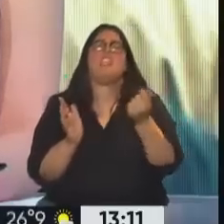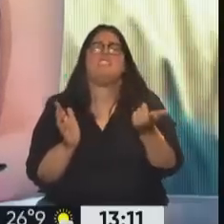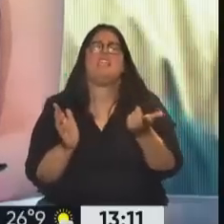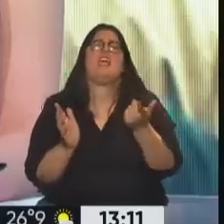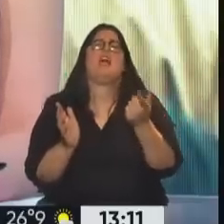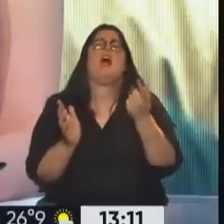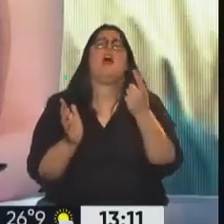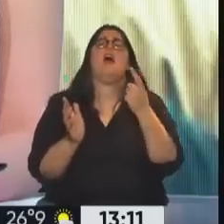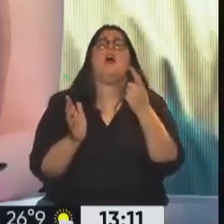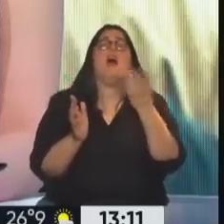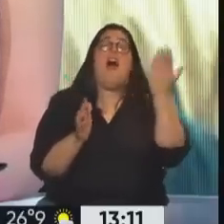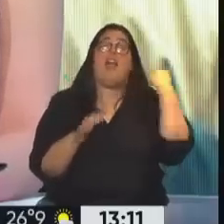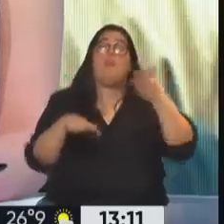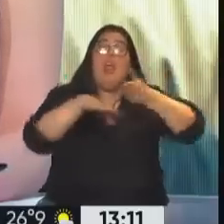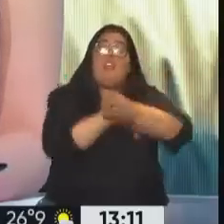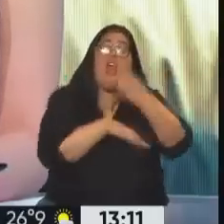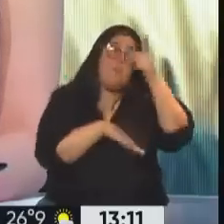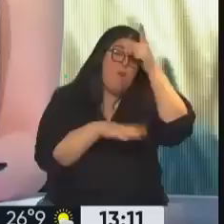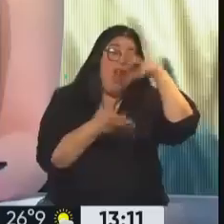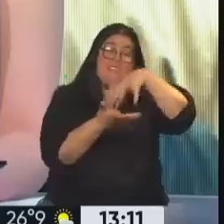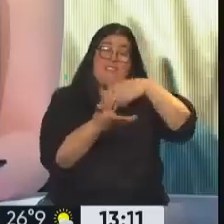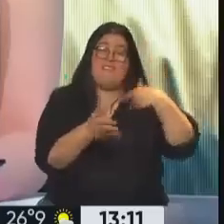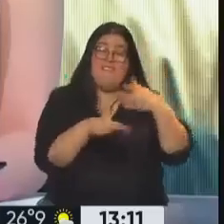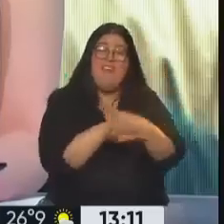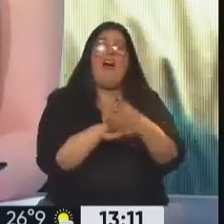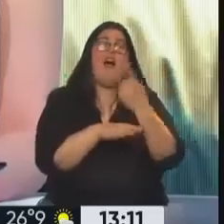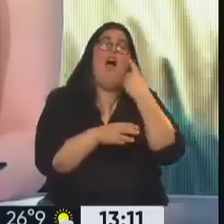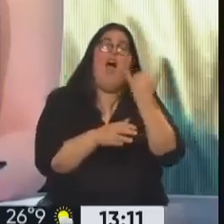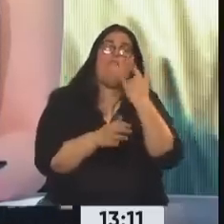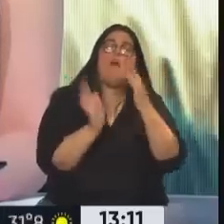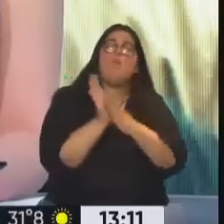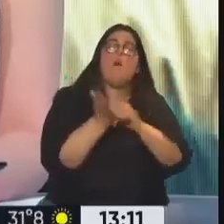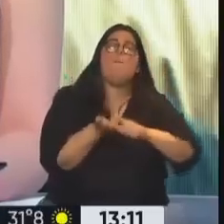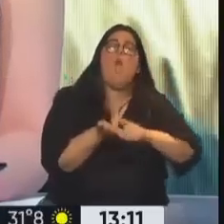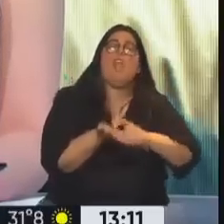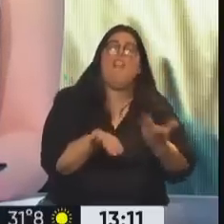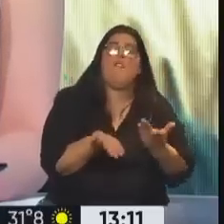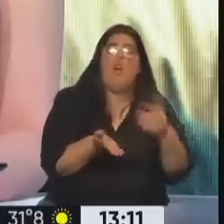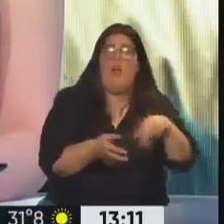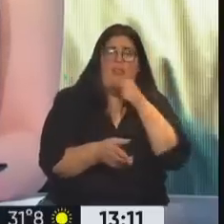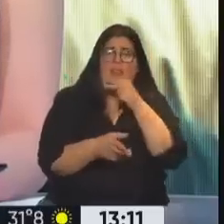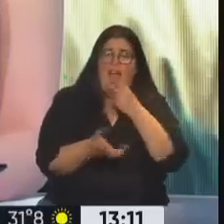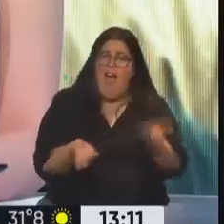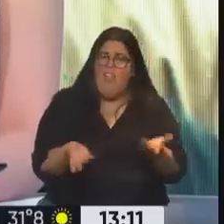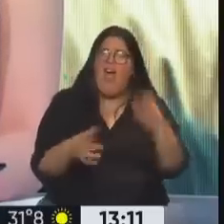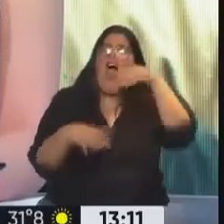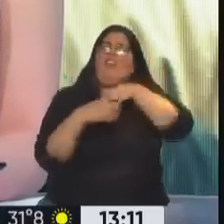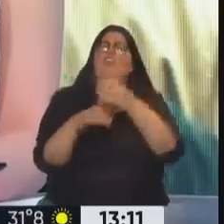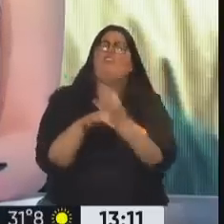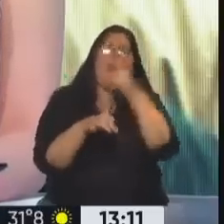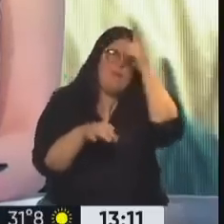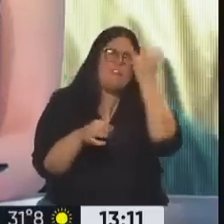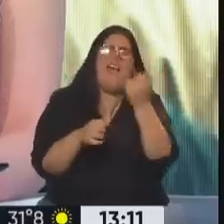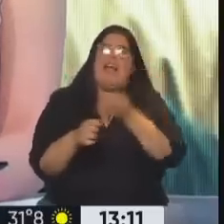polígrafo para entrar a la policía. Y hoy la policía, hay una decadencia total, total, crímenes dentro de la escuela de policía,